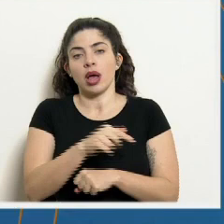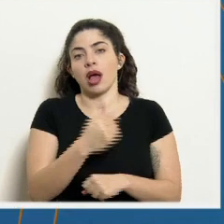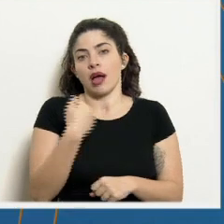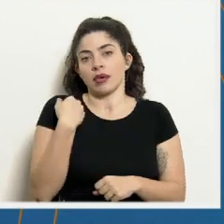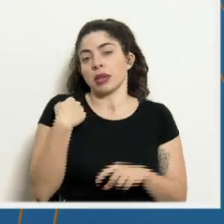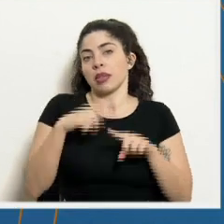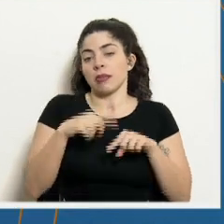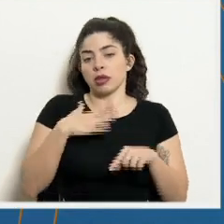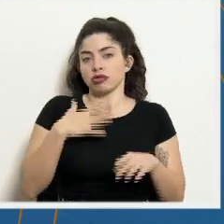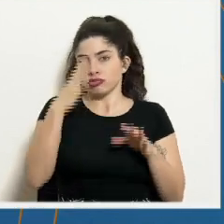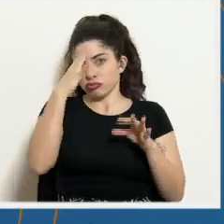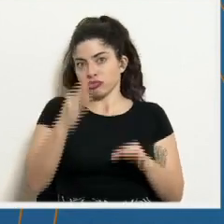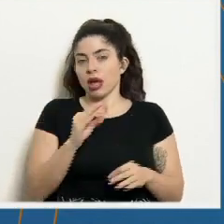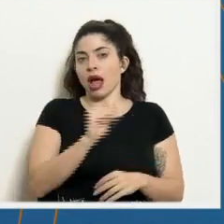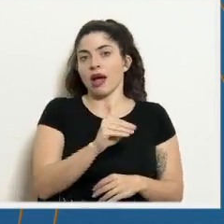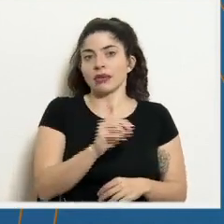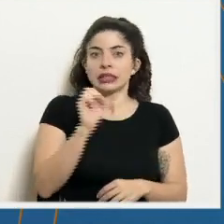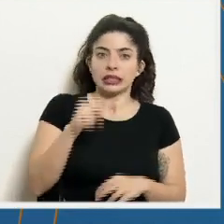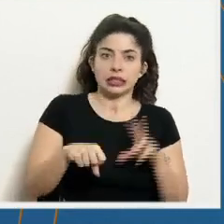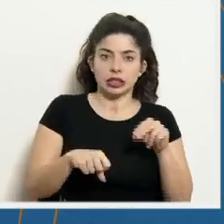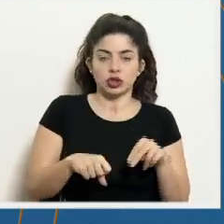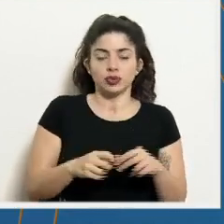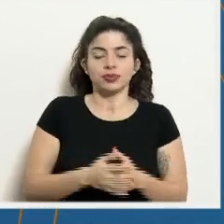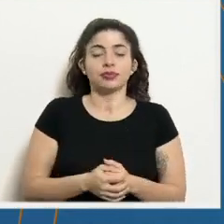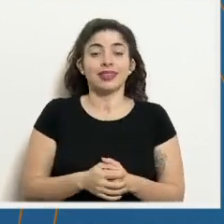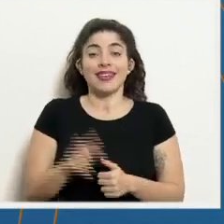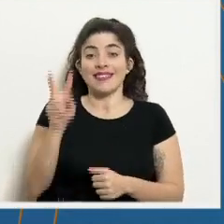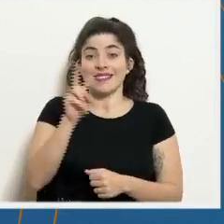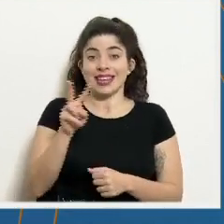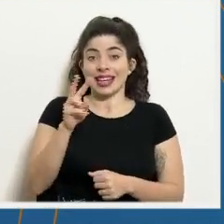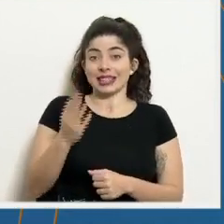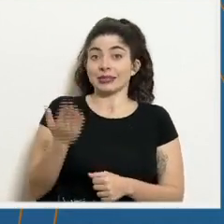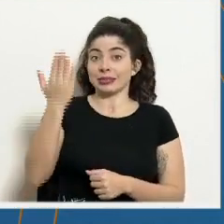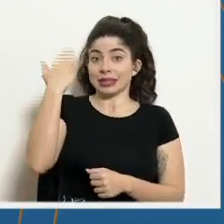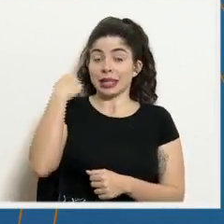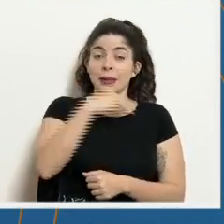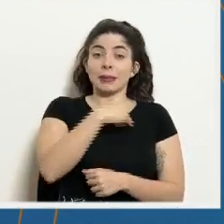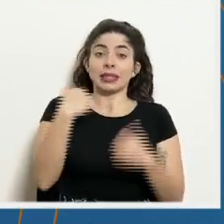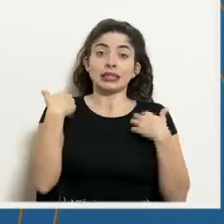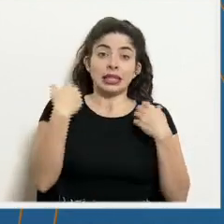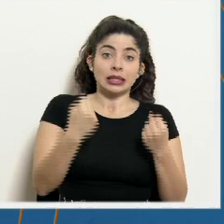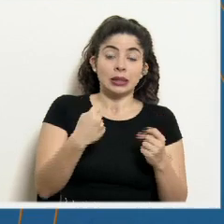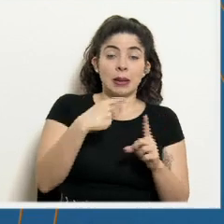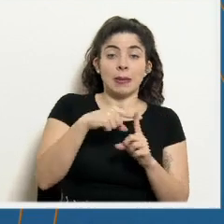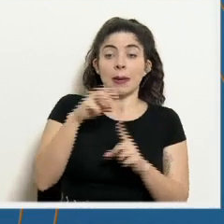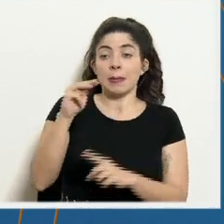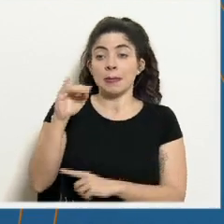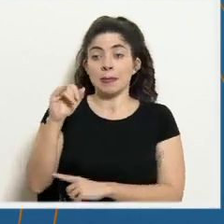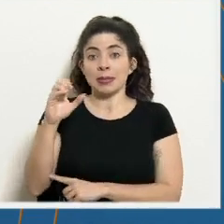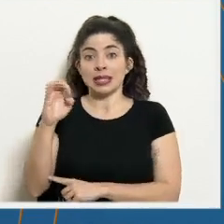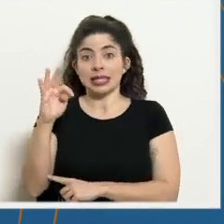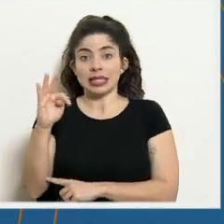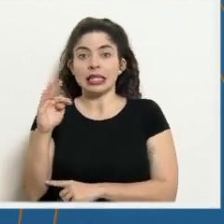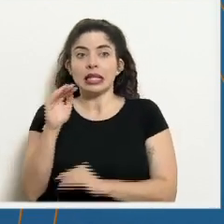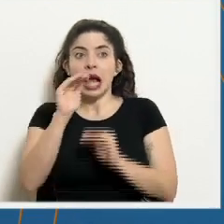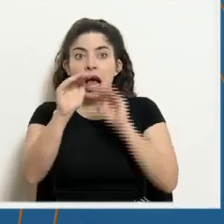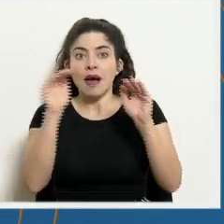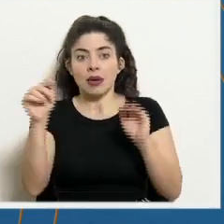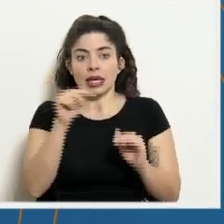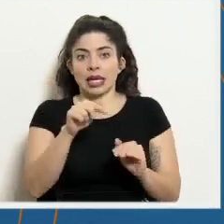Desde la semana pasada, el viernes anterior, el Ministerio de Salud y el MISID avisaron de esta